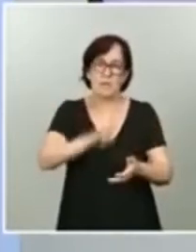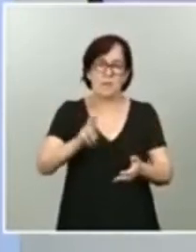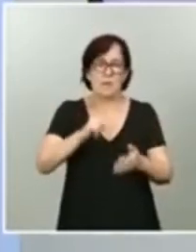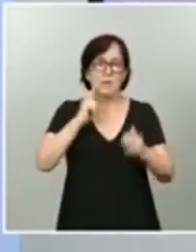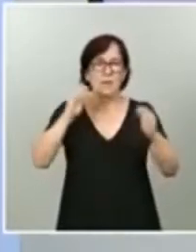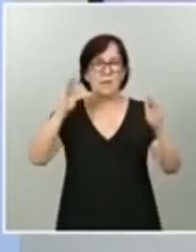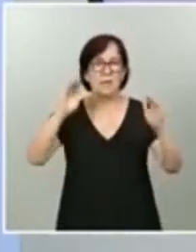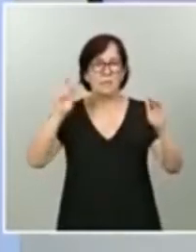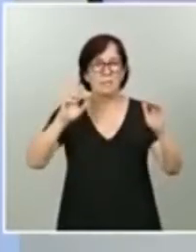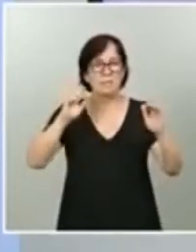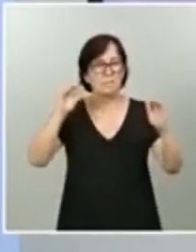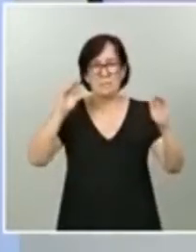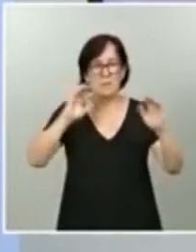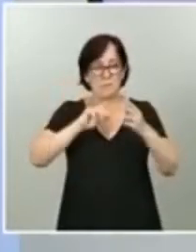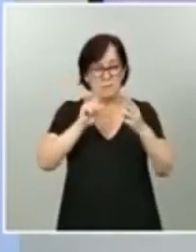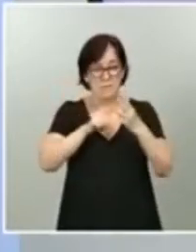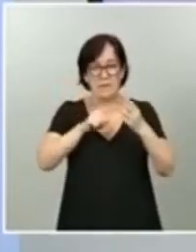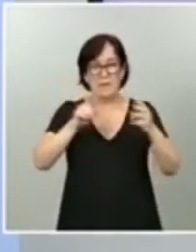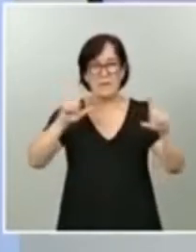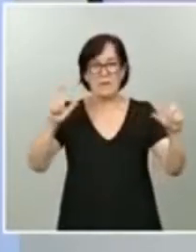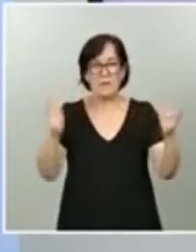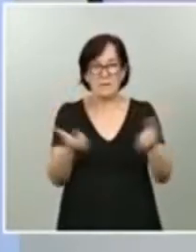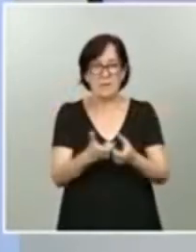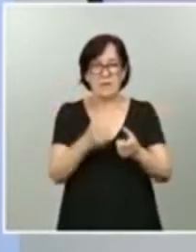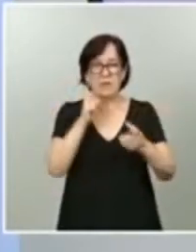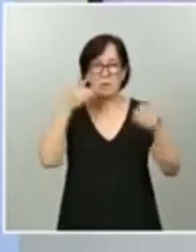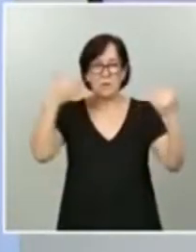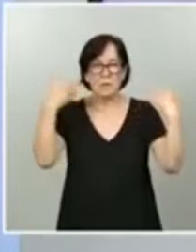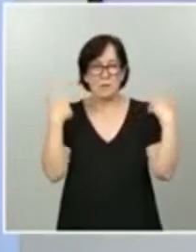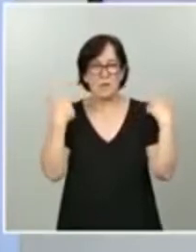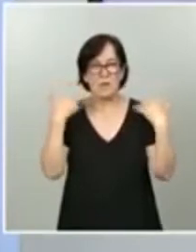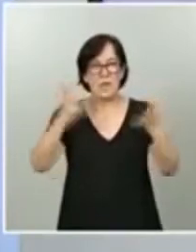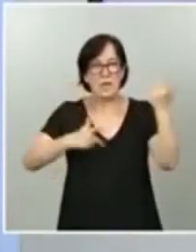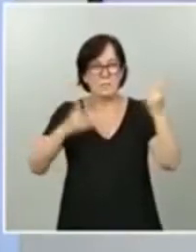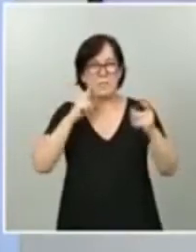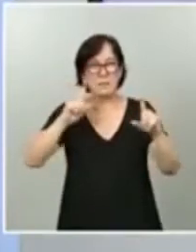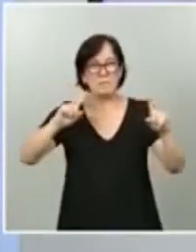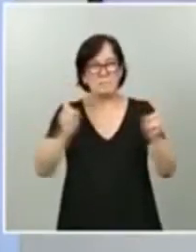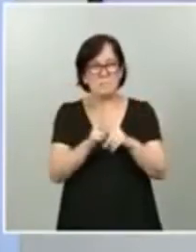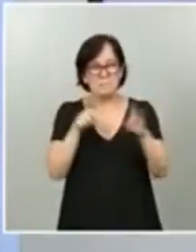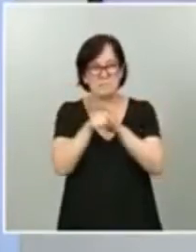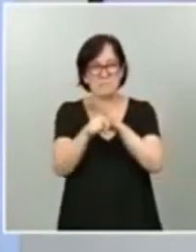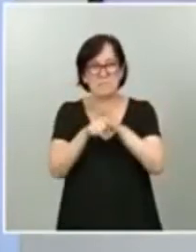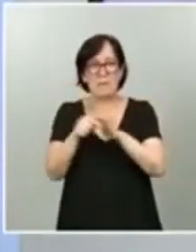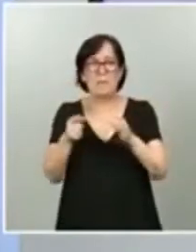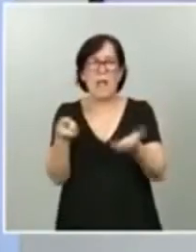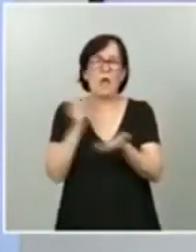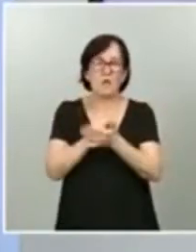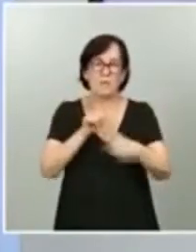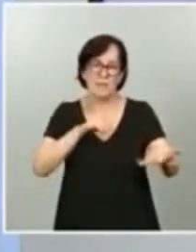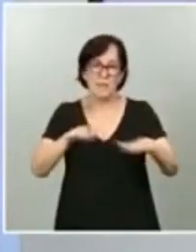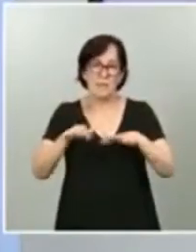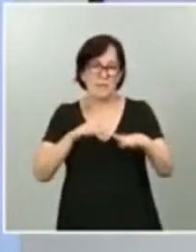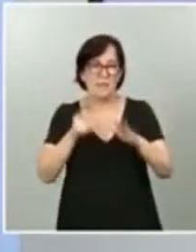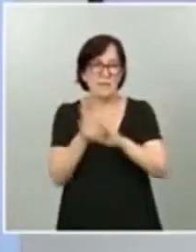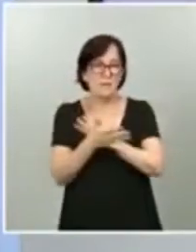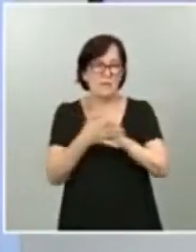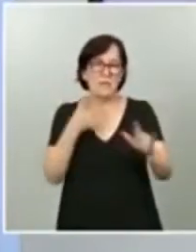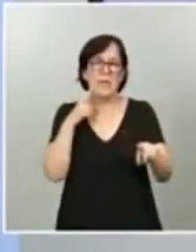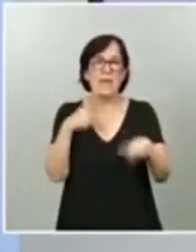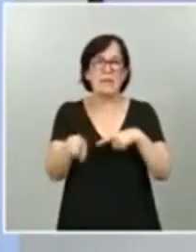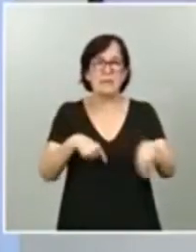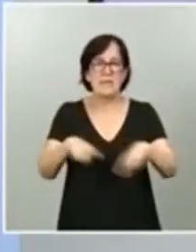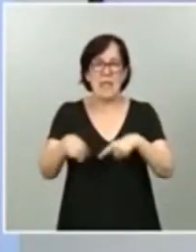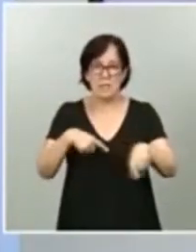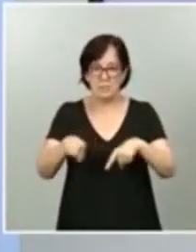administrativas, simplificando los procedimientos y trámites para la reactivación y agilizando el transporte de viajeros